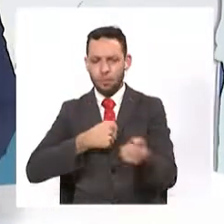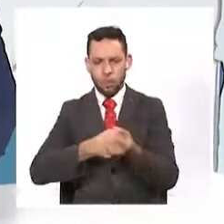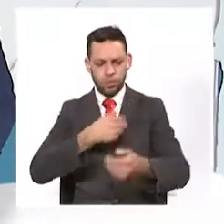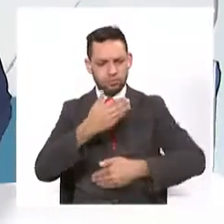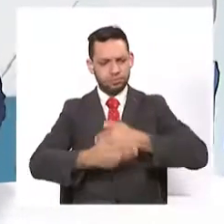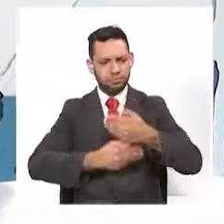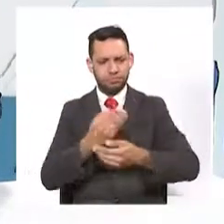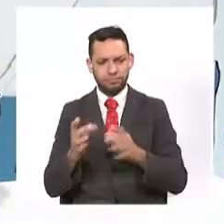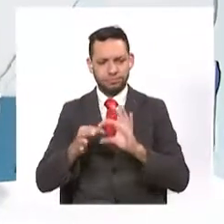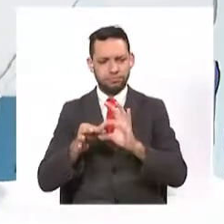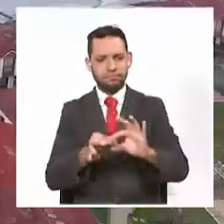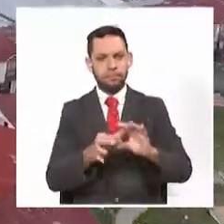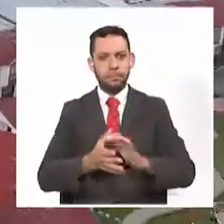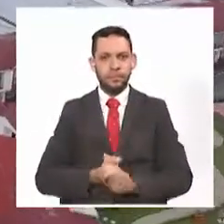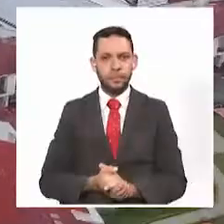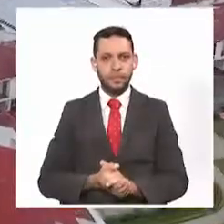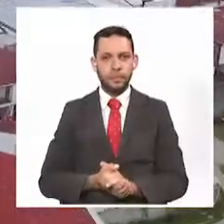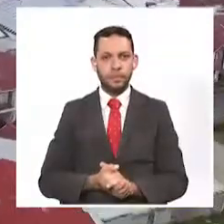proceso.